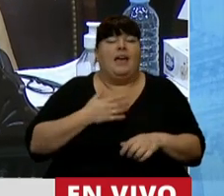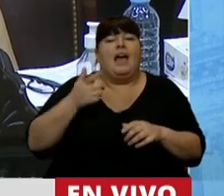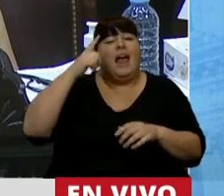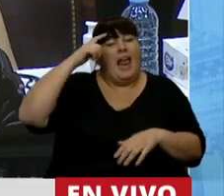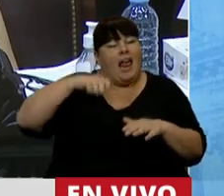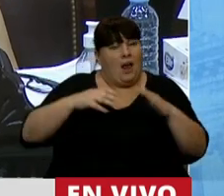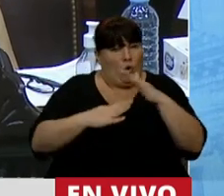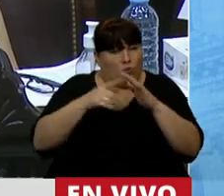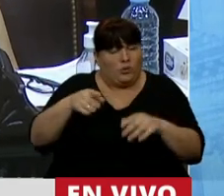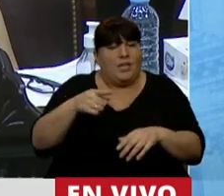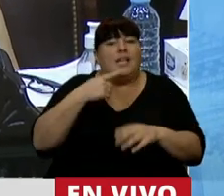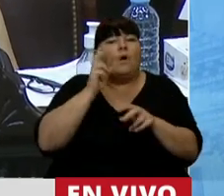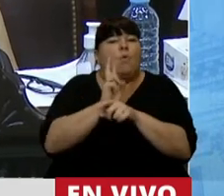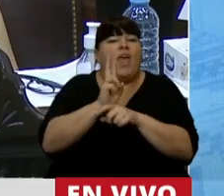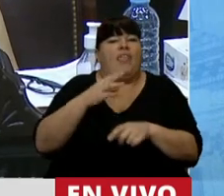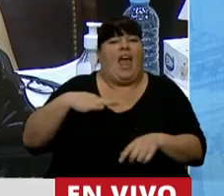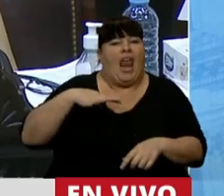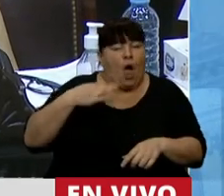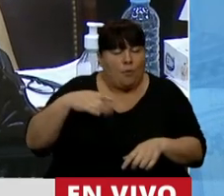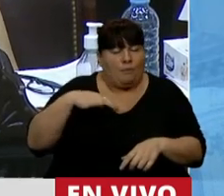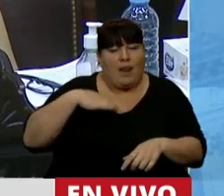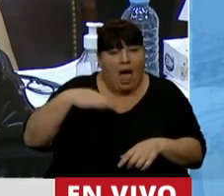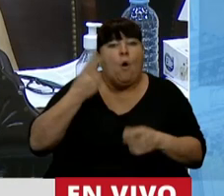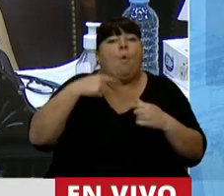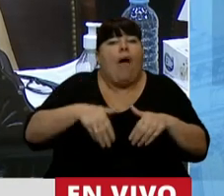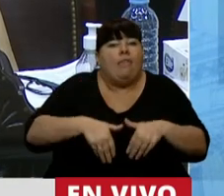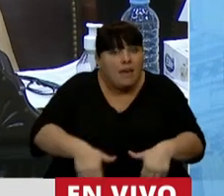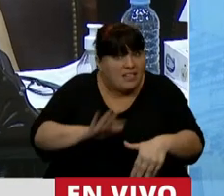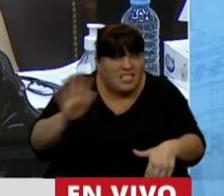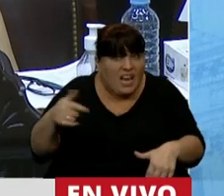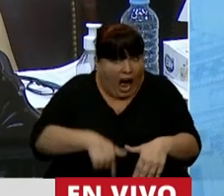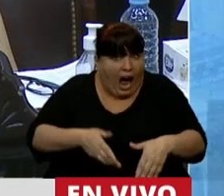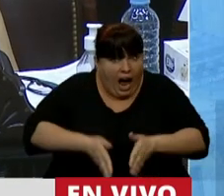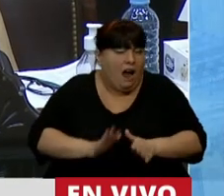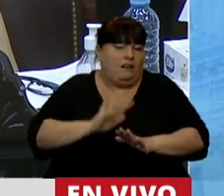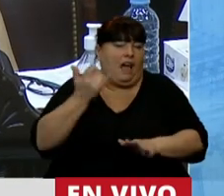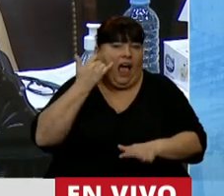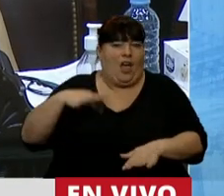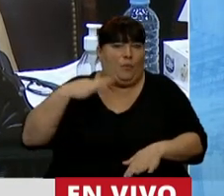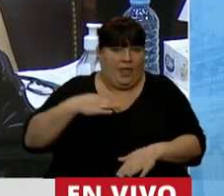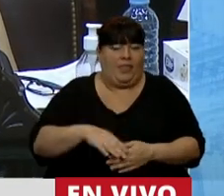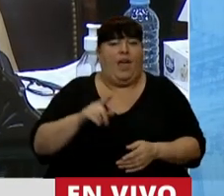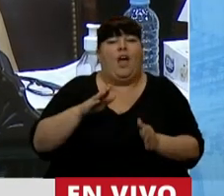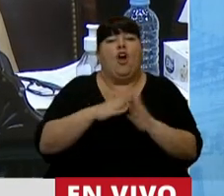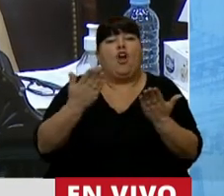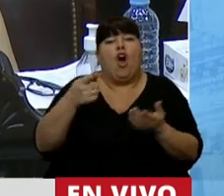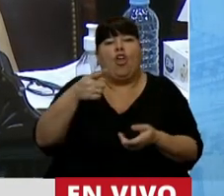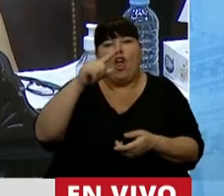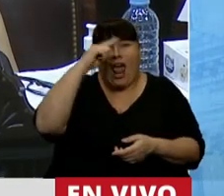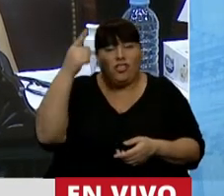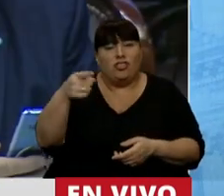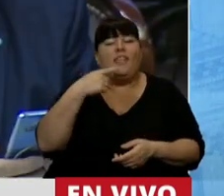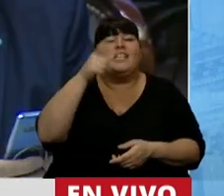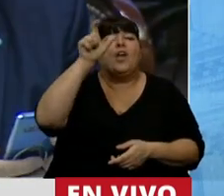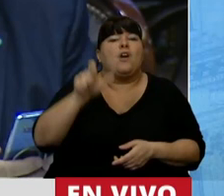jurídico consagra y protege el derecho a la vida desde la concepción. El Código Civil y Comercial de la Nación considera a la